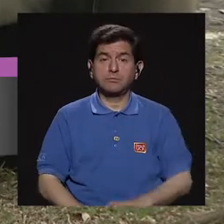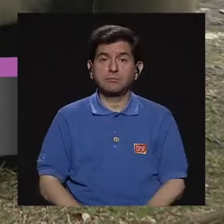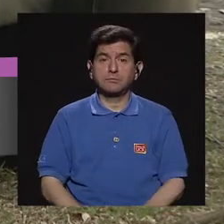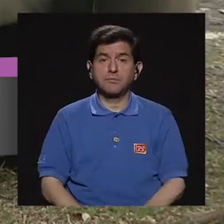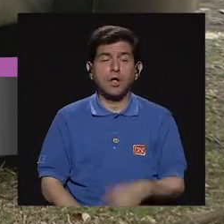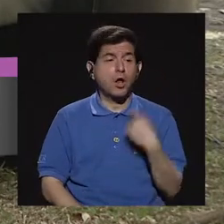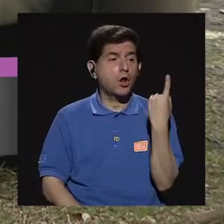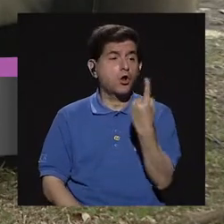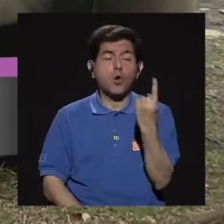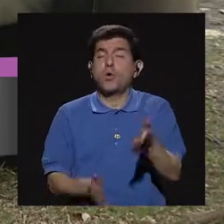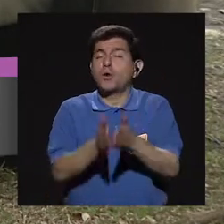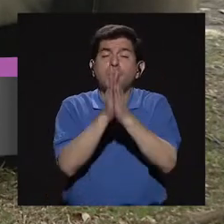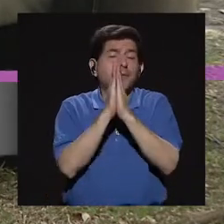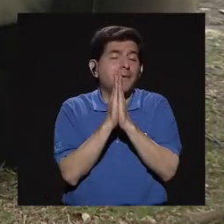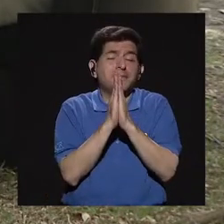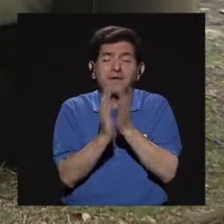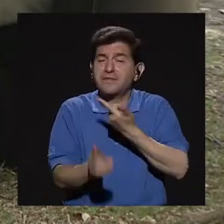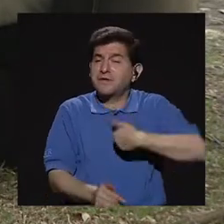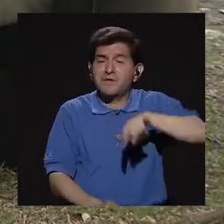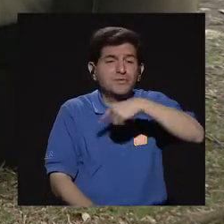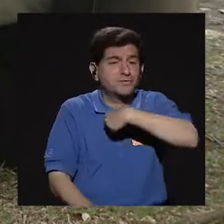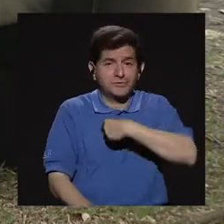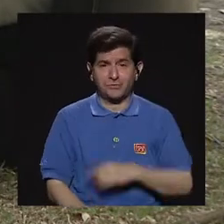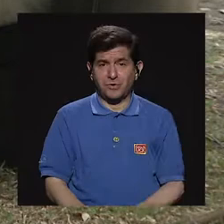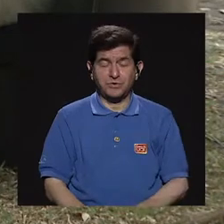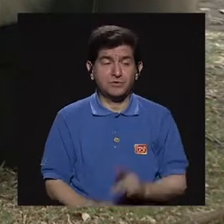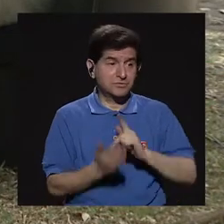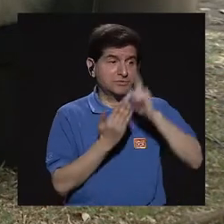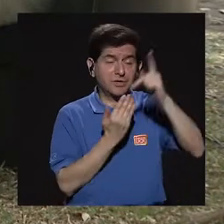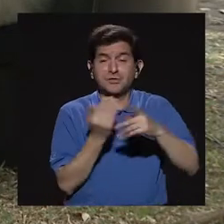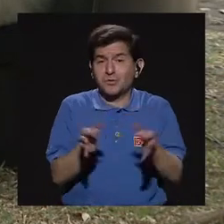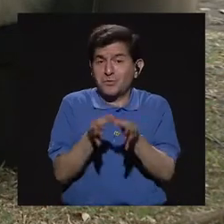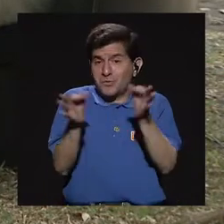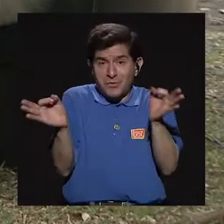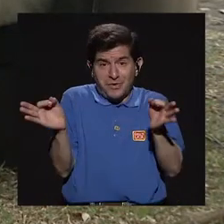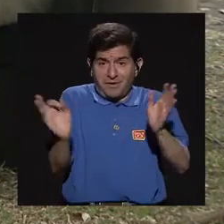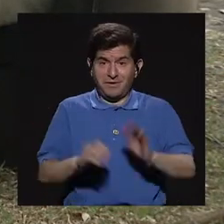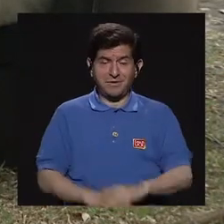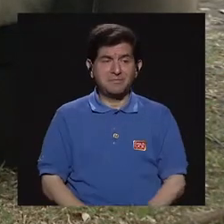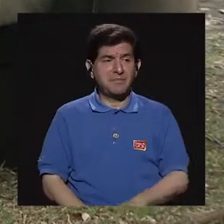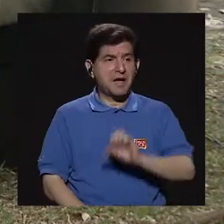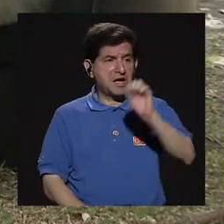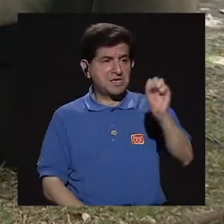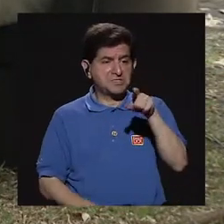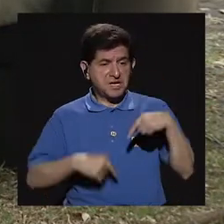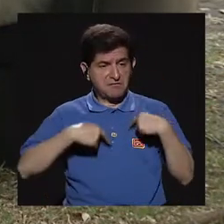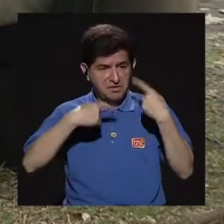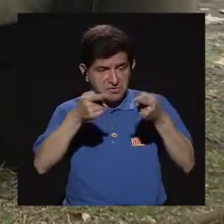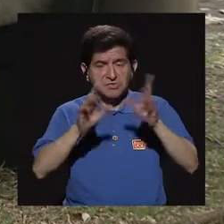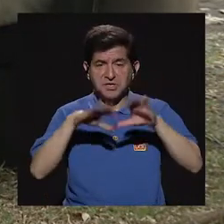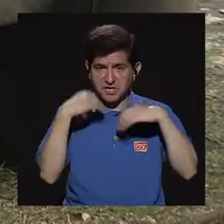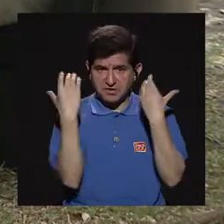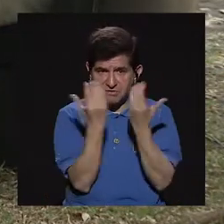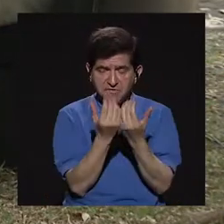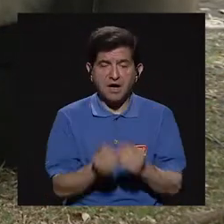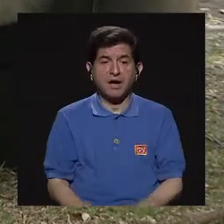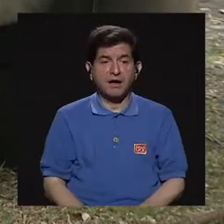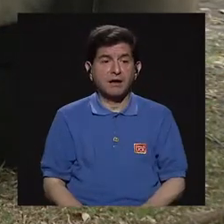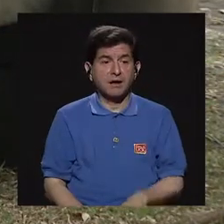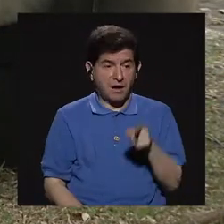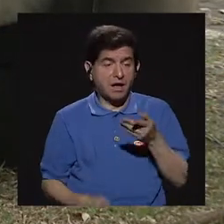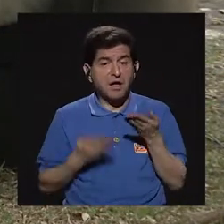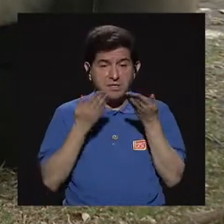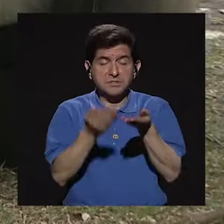único que pedimos a cambio, ¿verdad?, porque al ser un programa gratuito, incluso, digamos, los aos que ellas asisten a clases, se les da